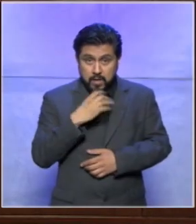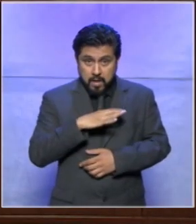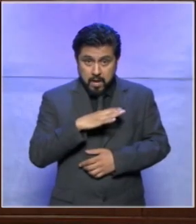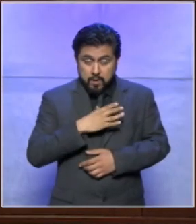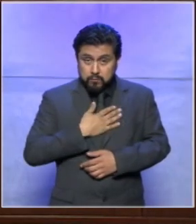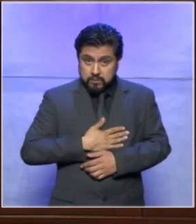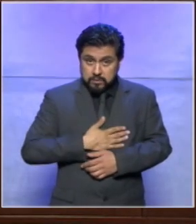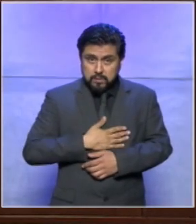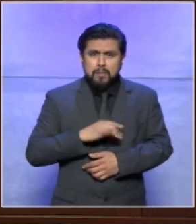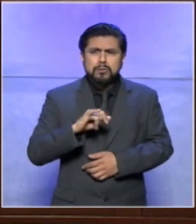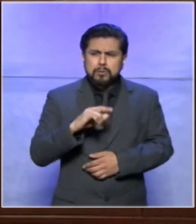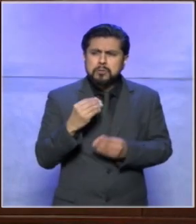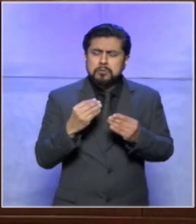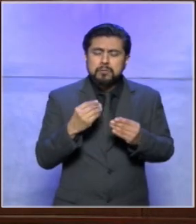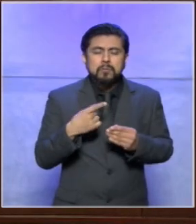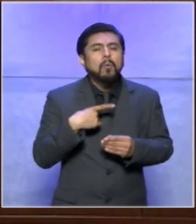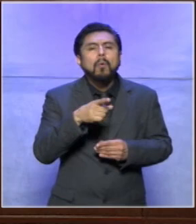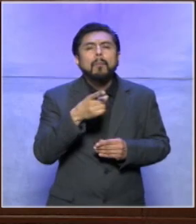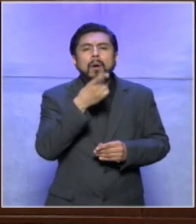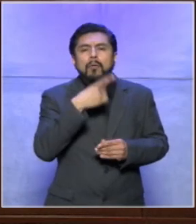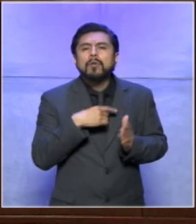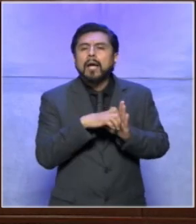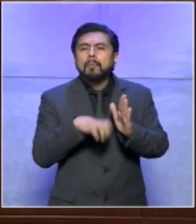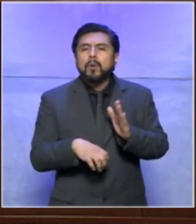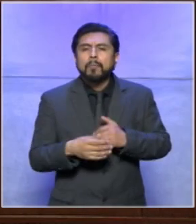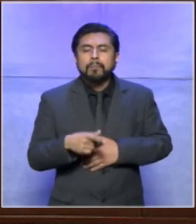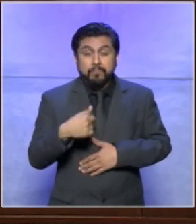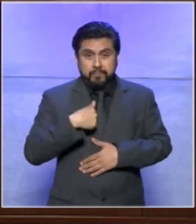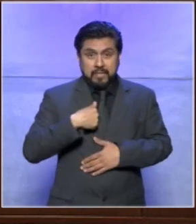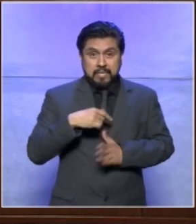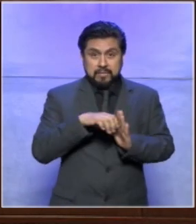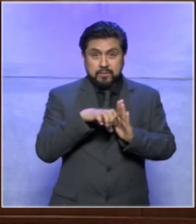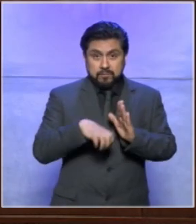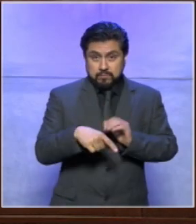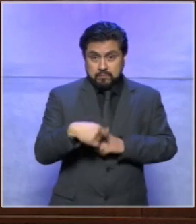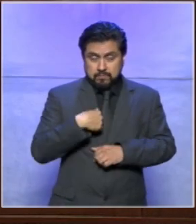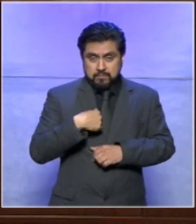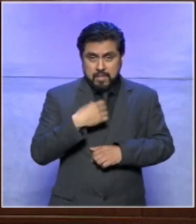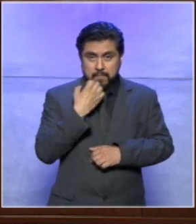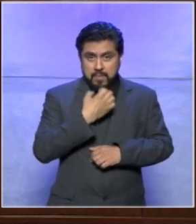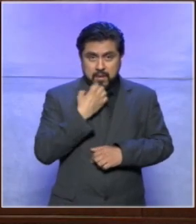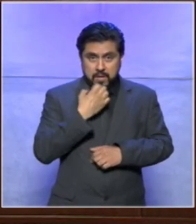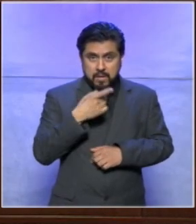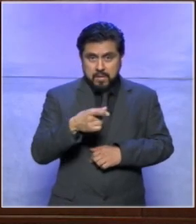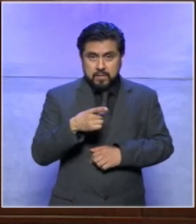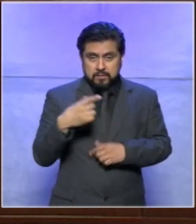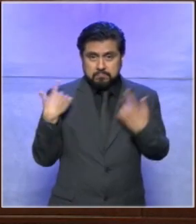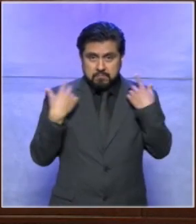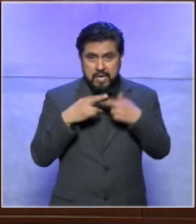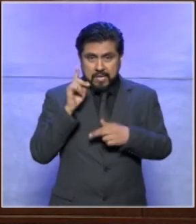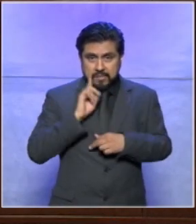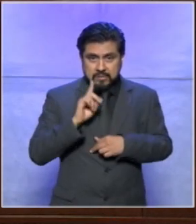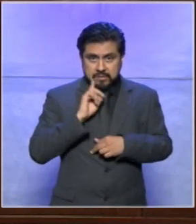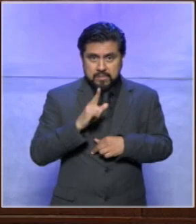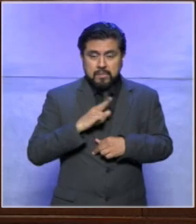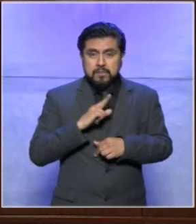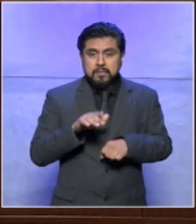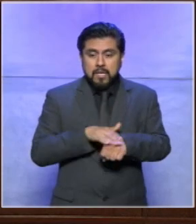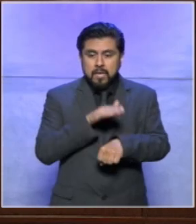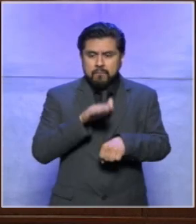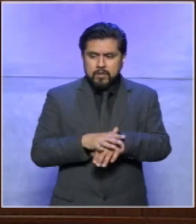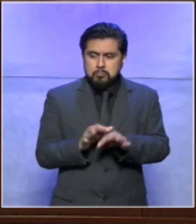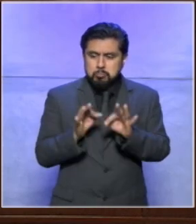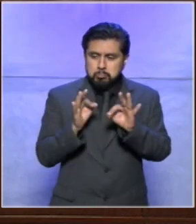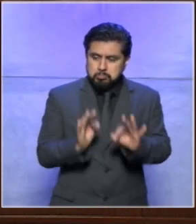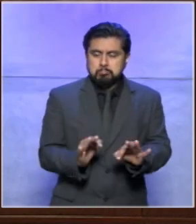sí sí hay mucho a ver cuéntanos un ejemplo por ejemplo en mi escuela las mises califican bien o sea que no